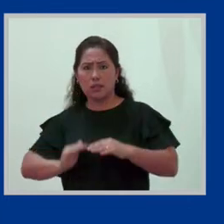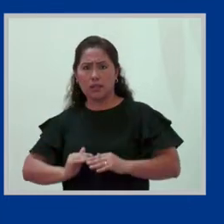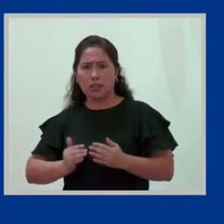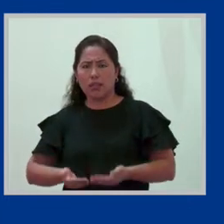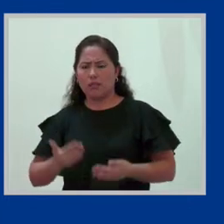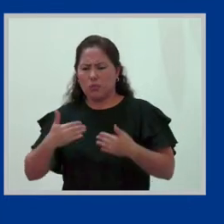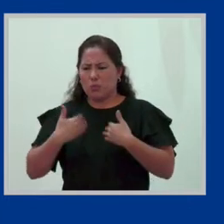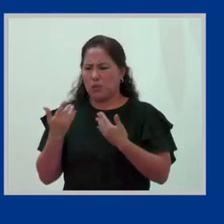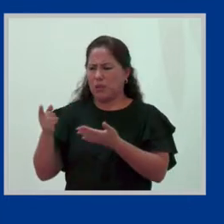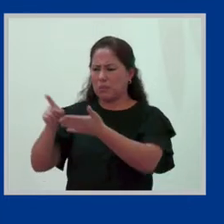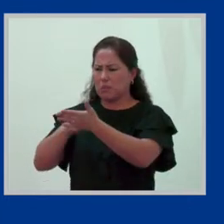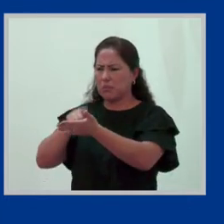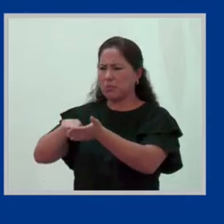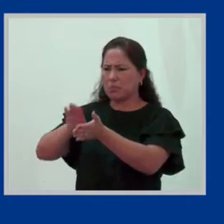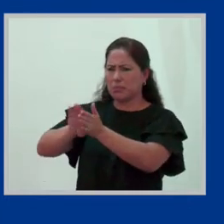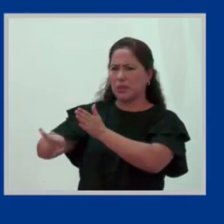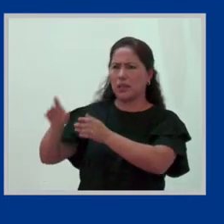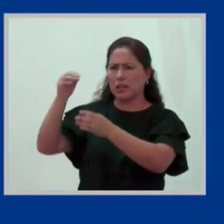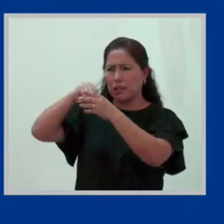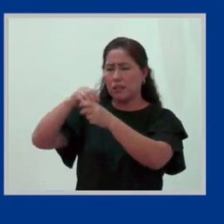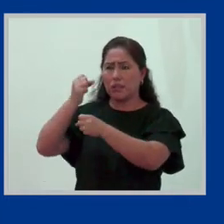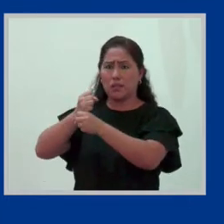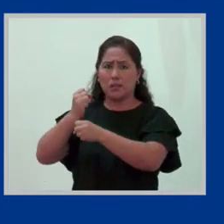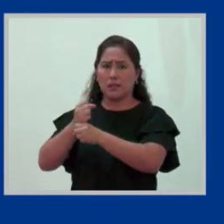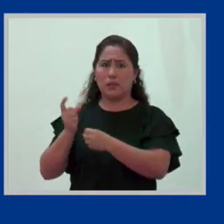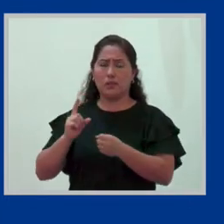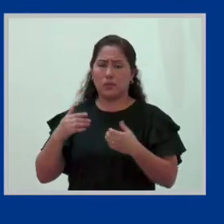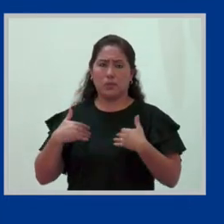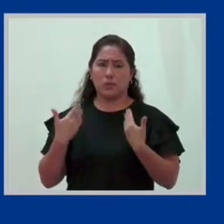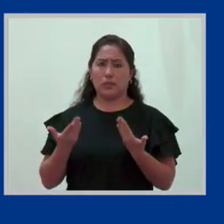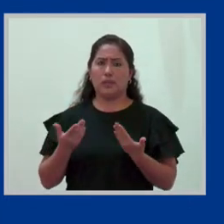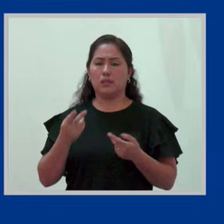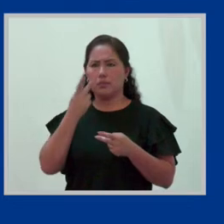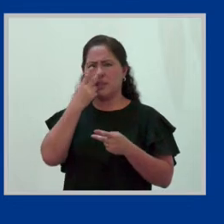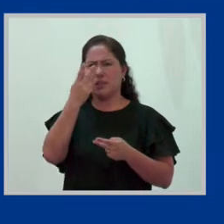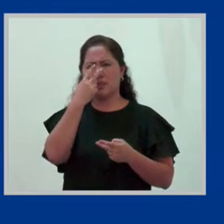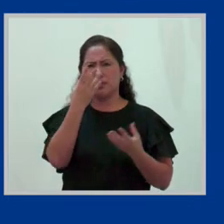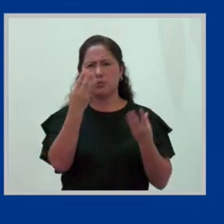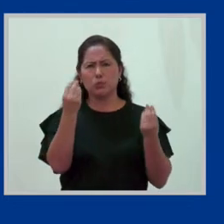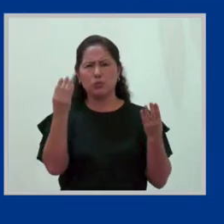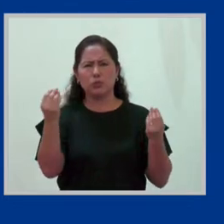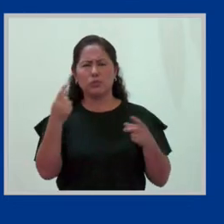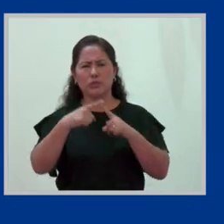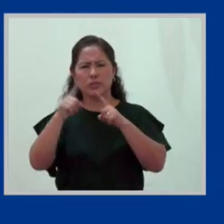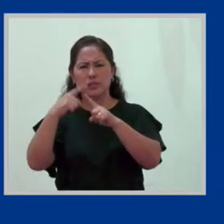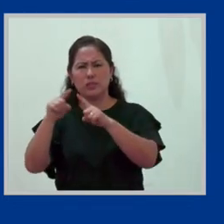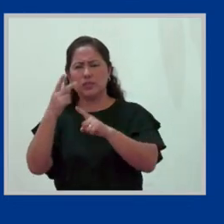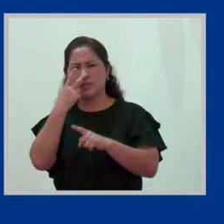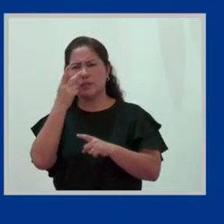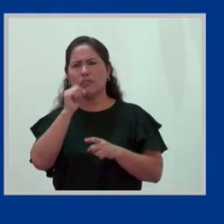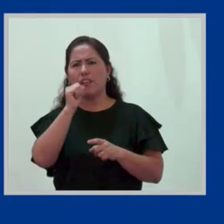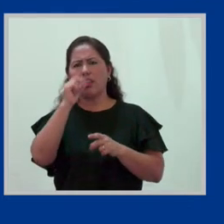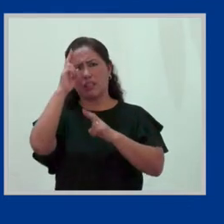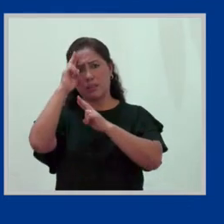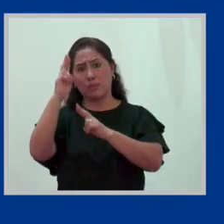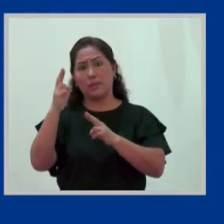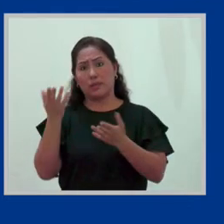de discriminación en el trabajo. Y sin embargo, día a día vemos muchos casos en donde esto no se respeta, ¿no?